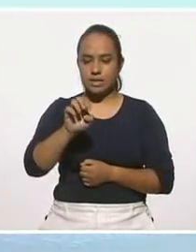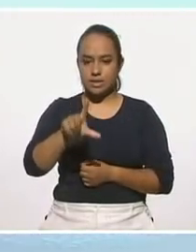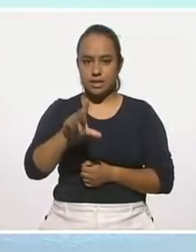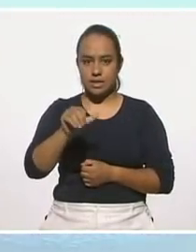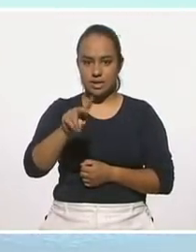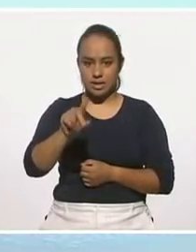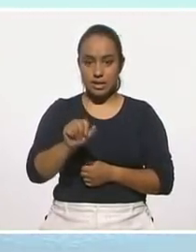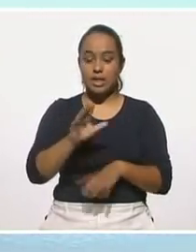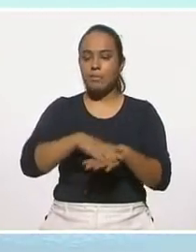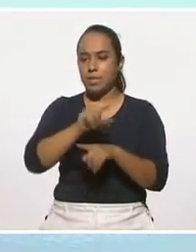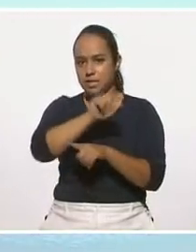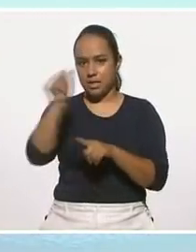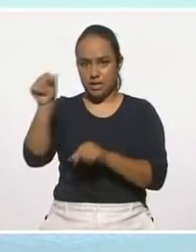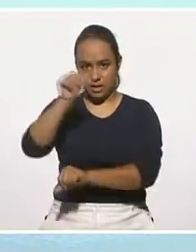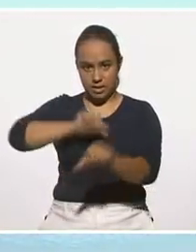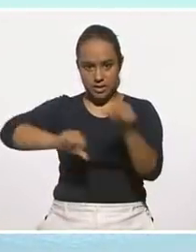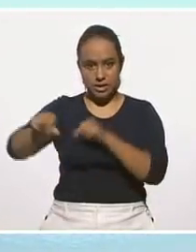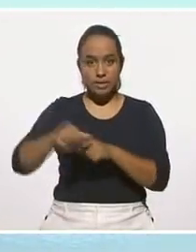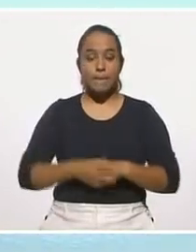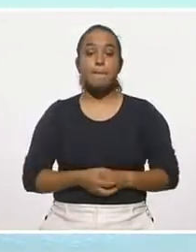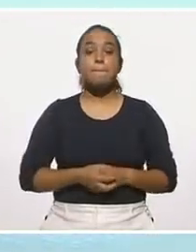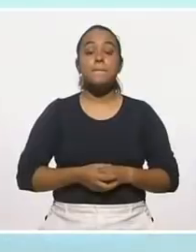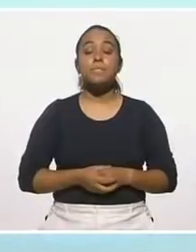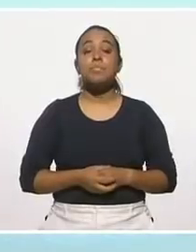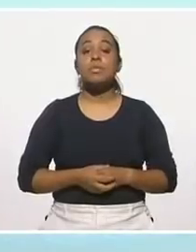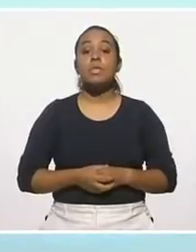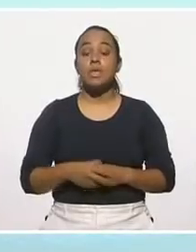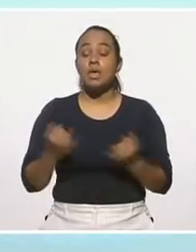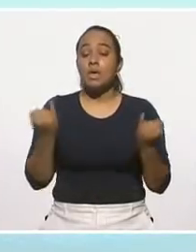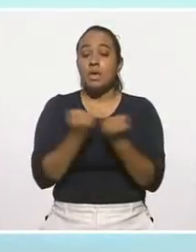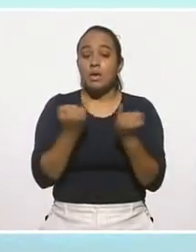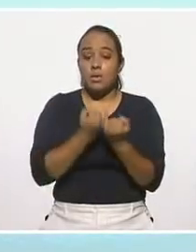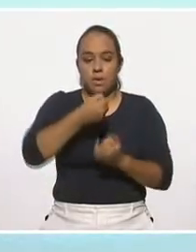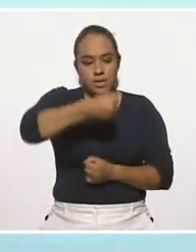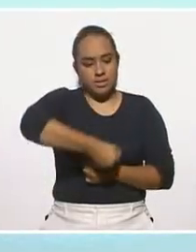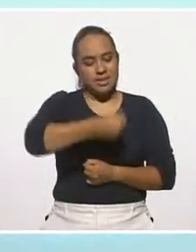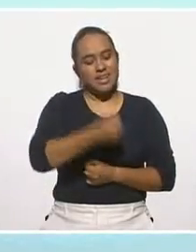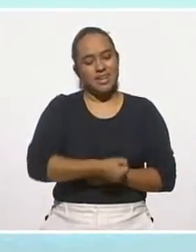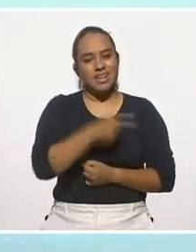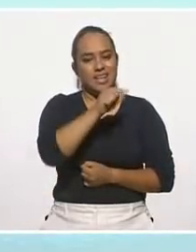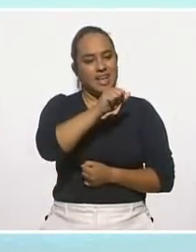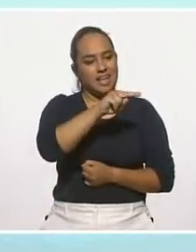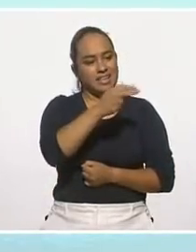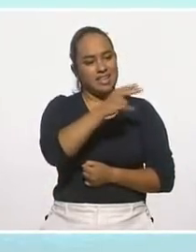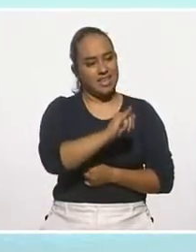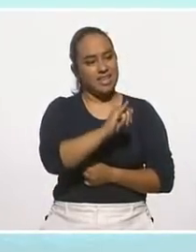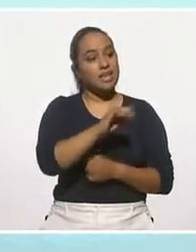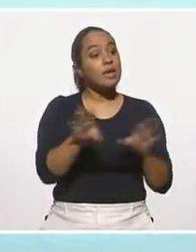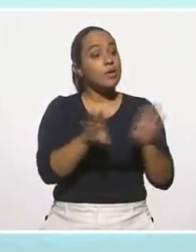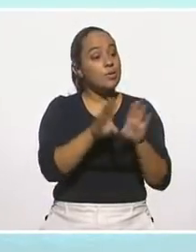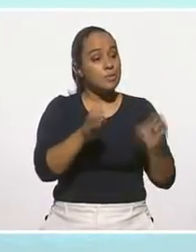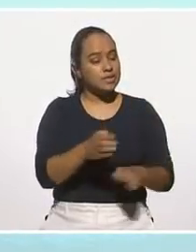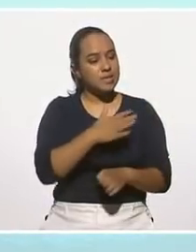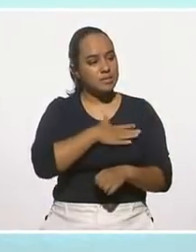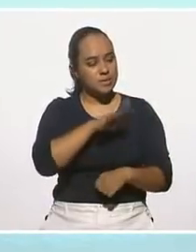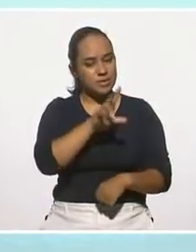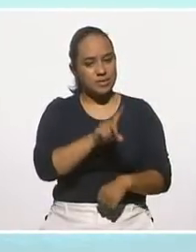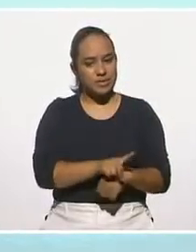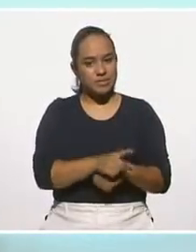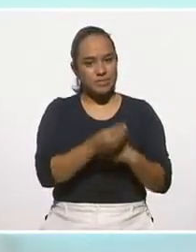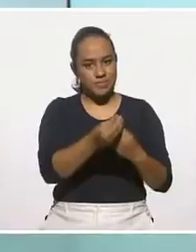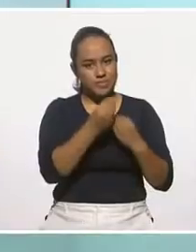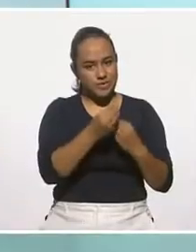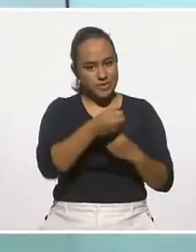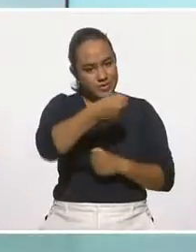Caneda, que en un rato más se incorpora con nosotros. Y por supuesto, saludo con muchísimo gusto a Anaí Vázquez. Hola, ¿qué tal, Anaí? Muchos